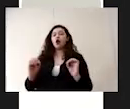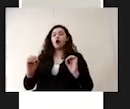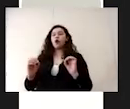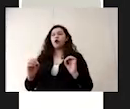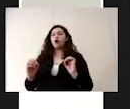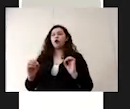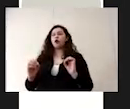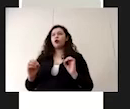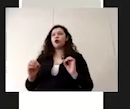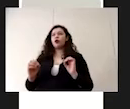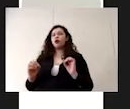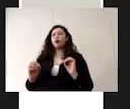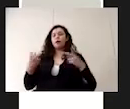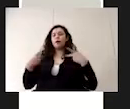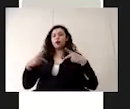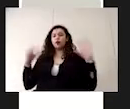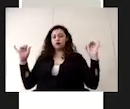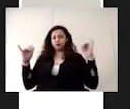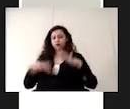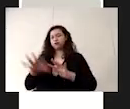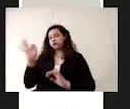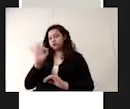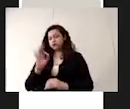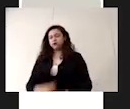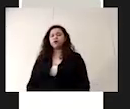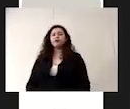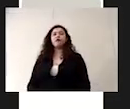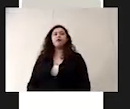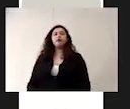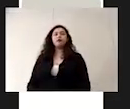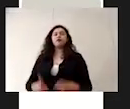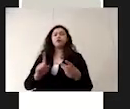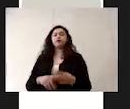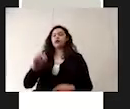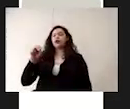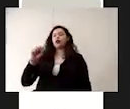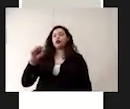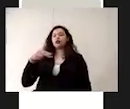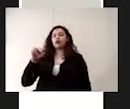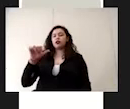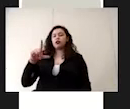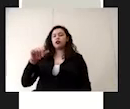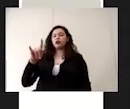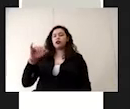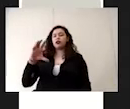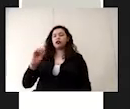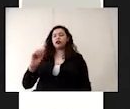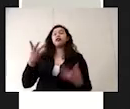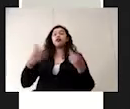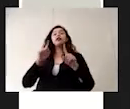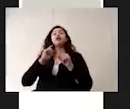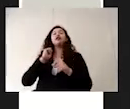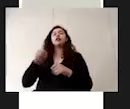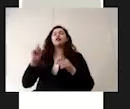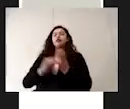alguna aglomeración. La señalética se refiere a la técnica comunicacional que